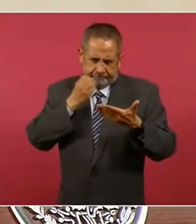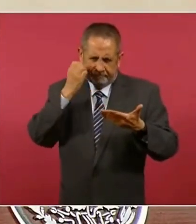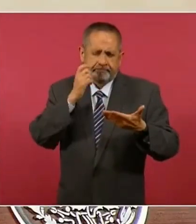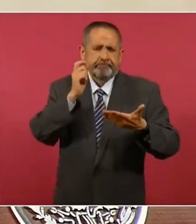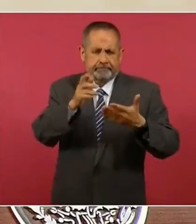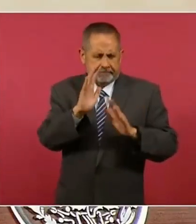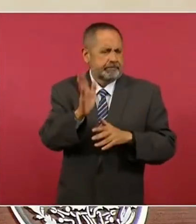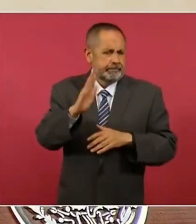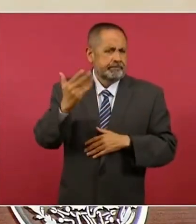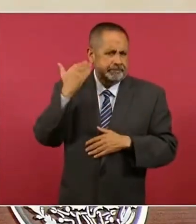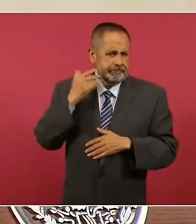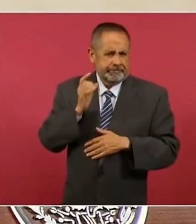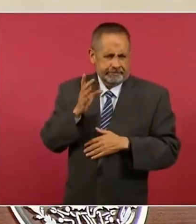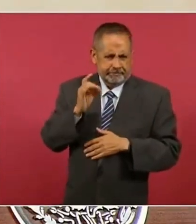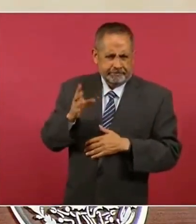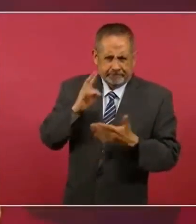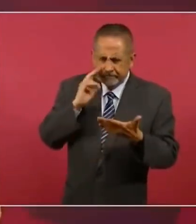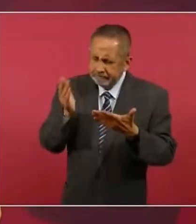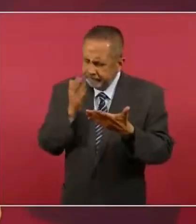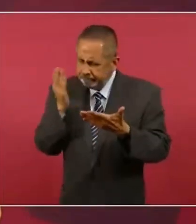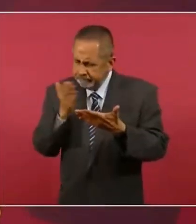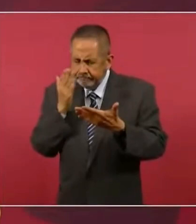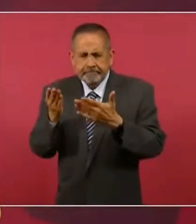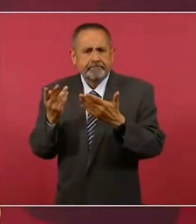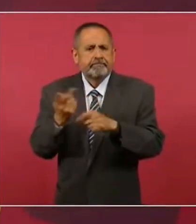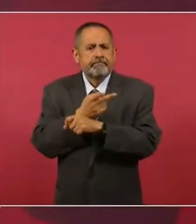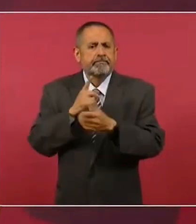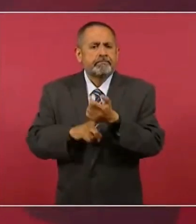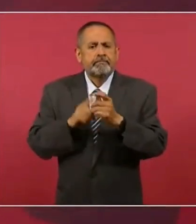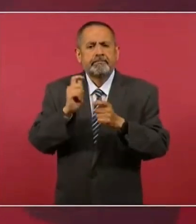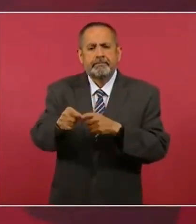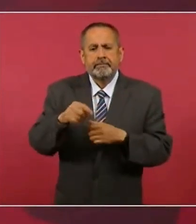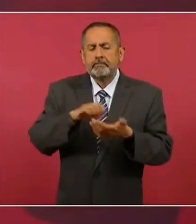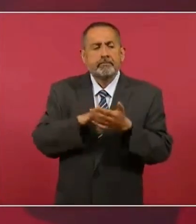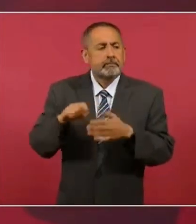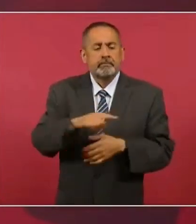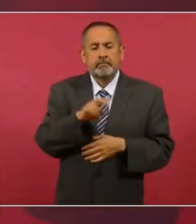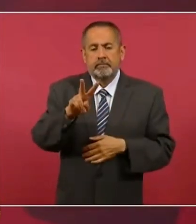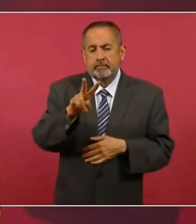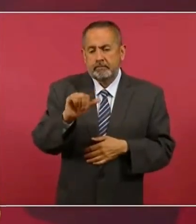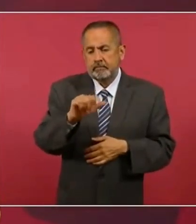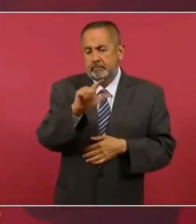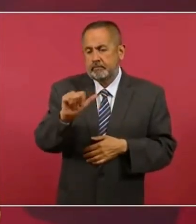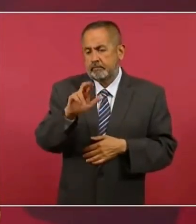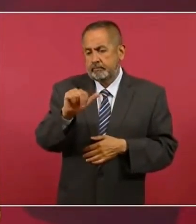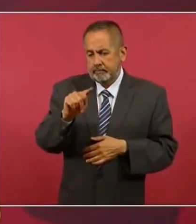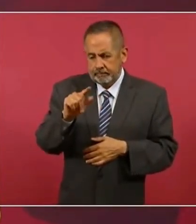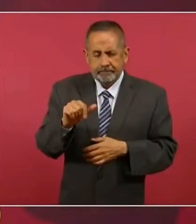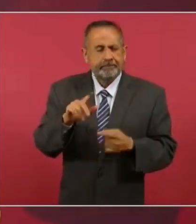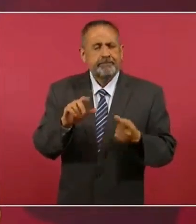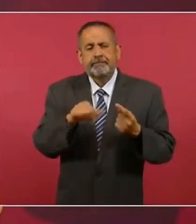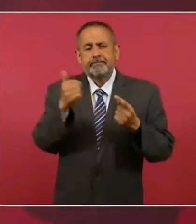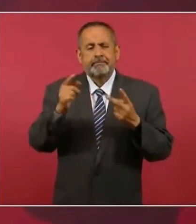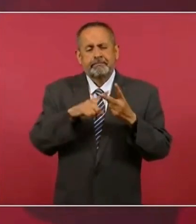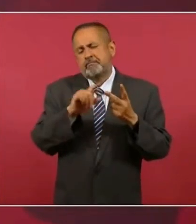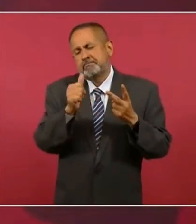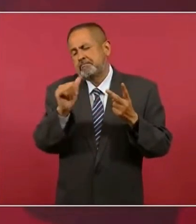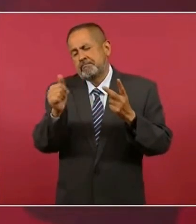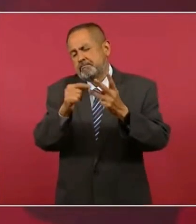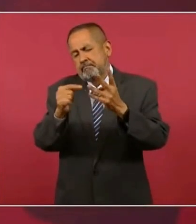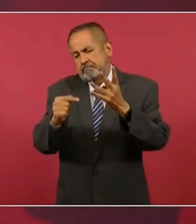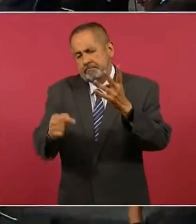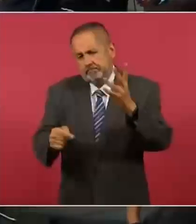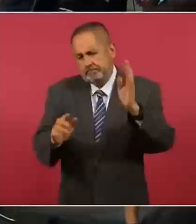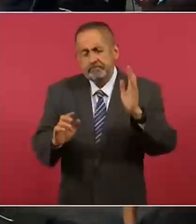en lo que tiene que ver con Vallarta y con otros